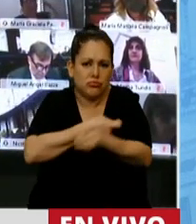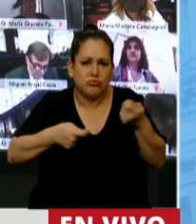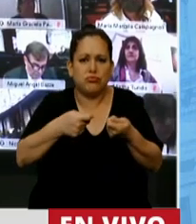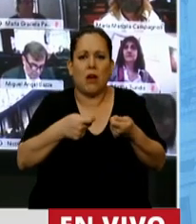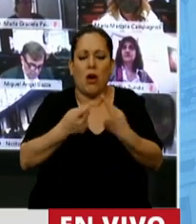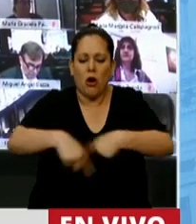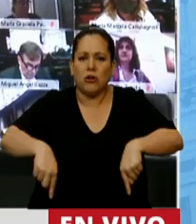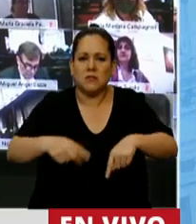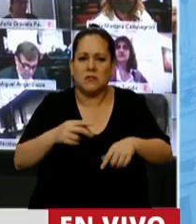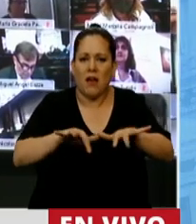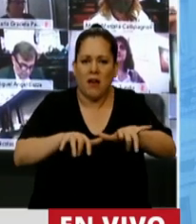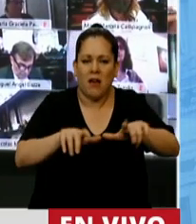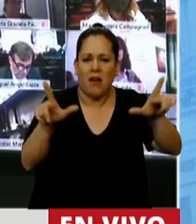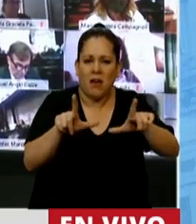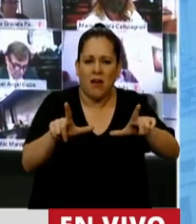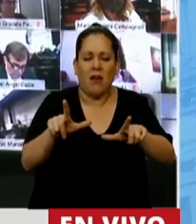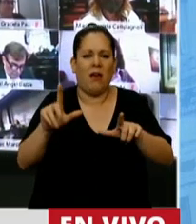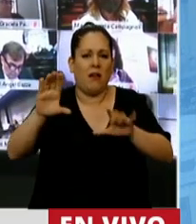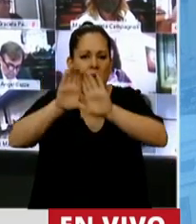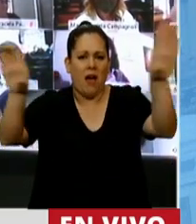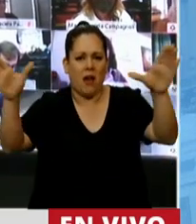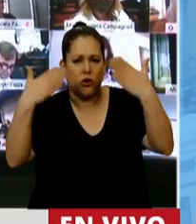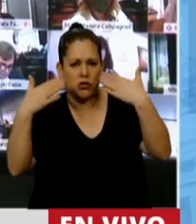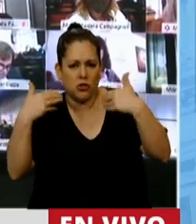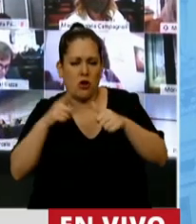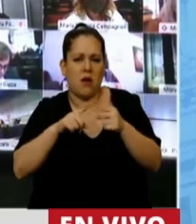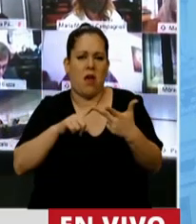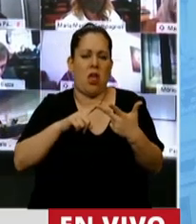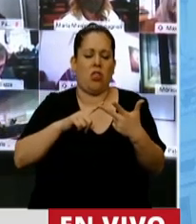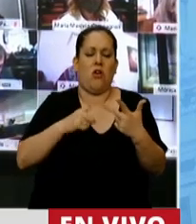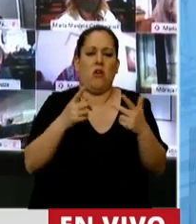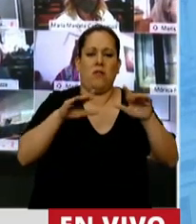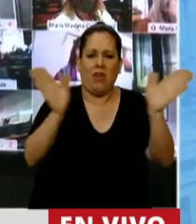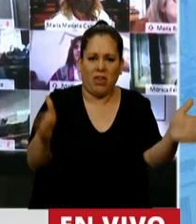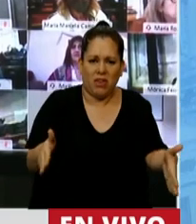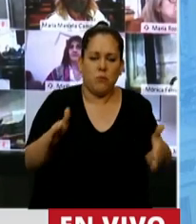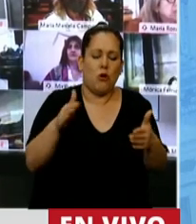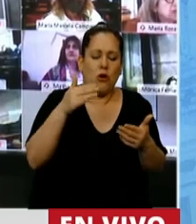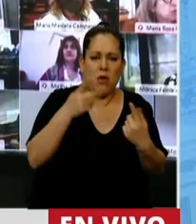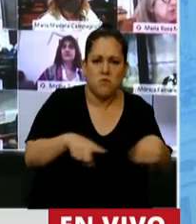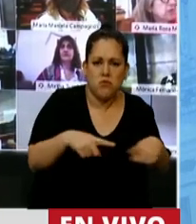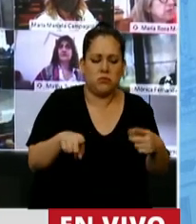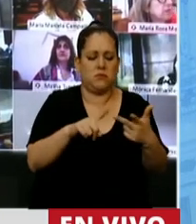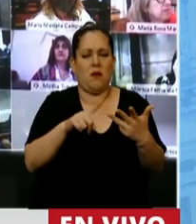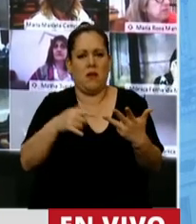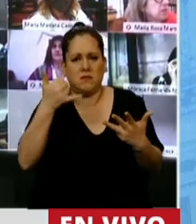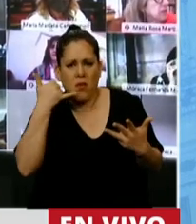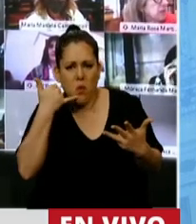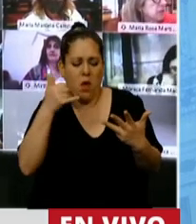electrónicos, aire acondicionado, radiograbadores, televisores, teléfonos celulares, teléfonos de otro tipo,